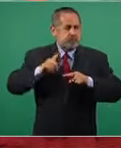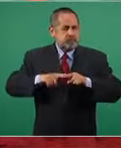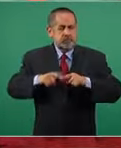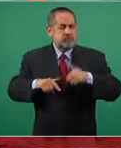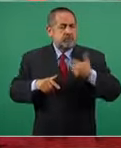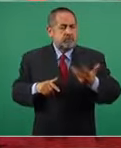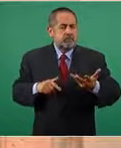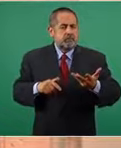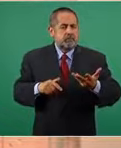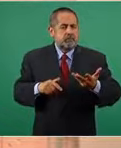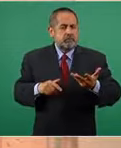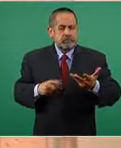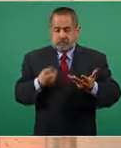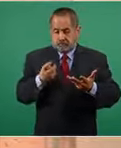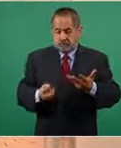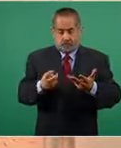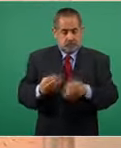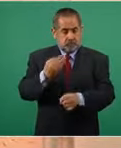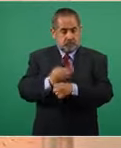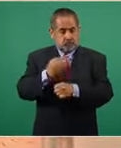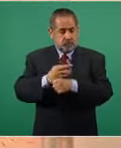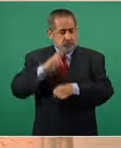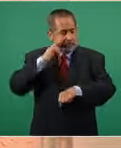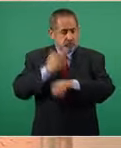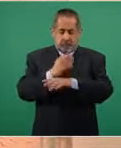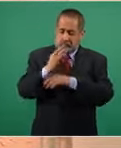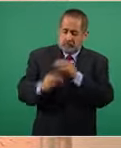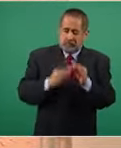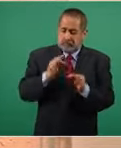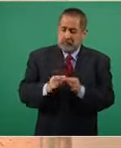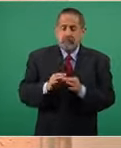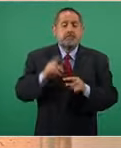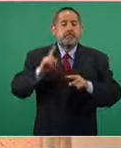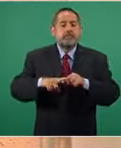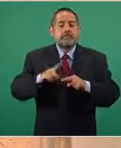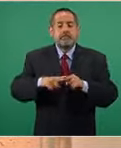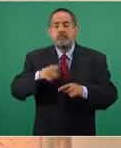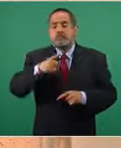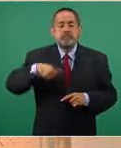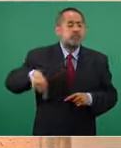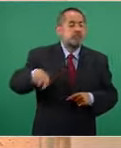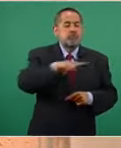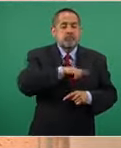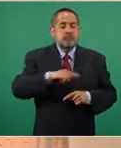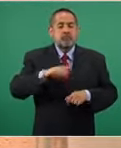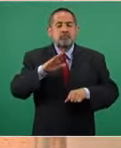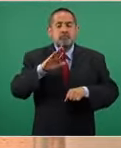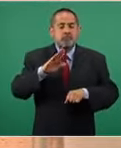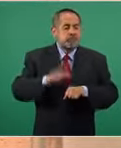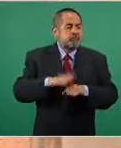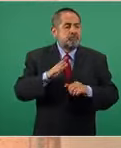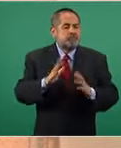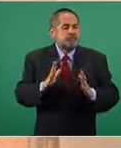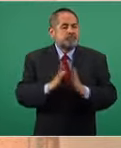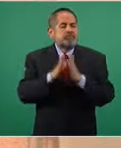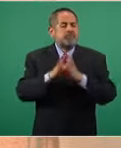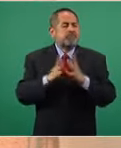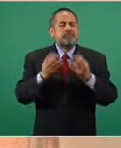en esta gran tarea contaremos también con la más amplia